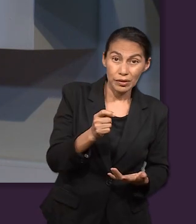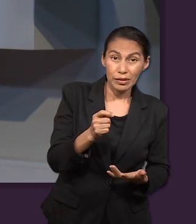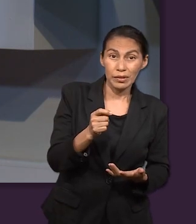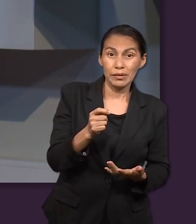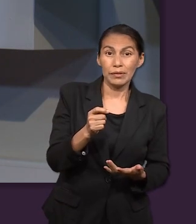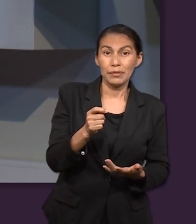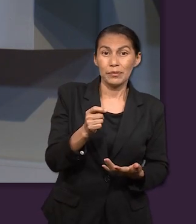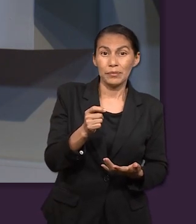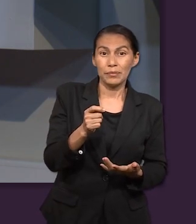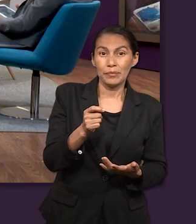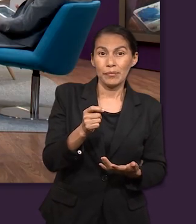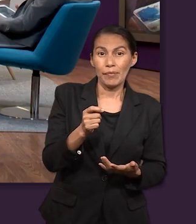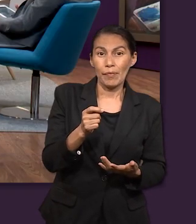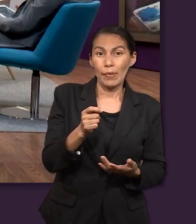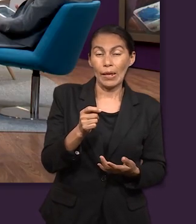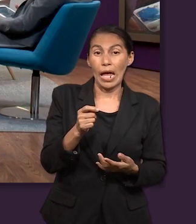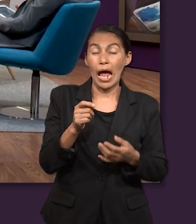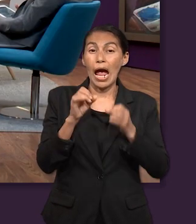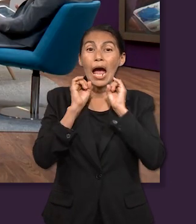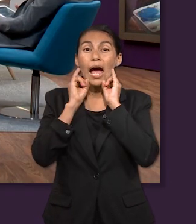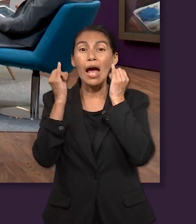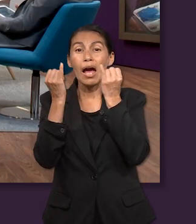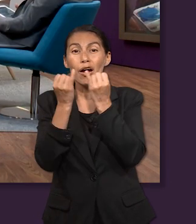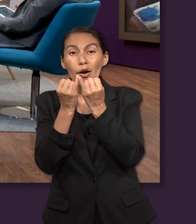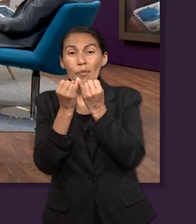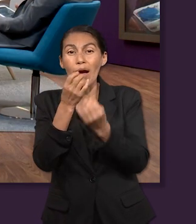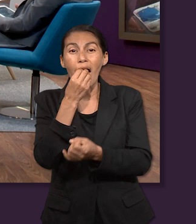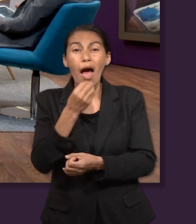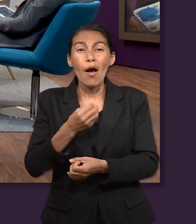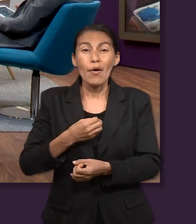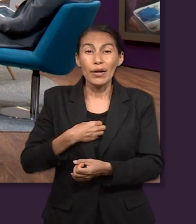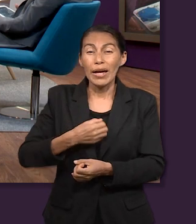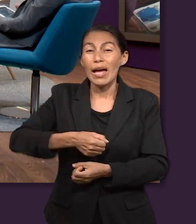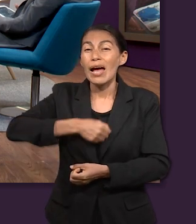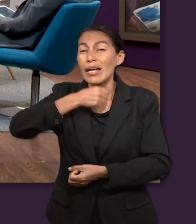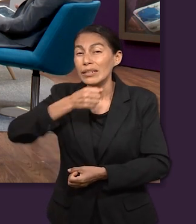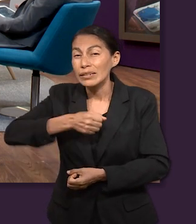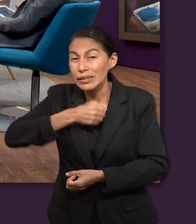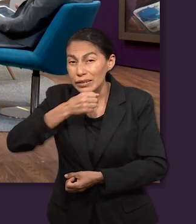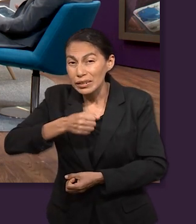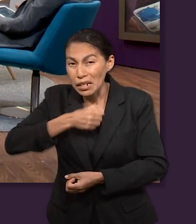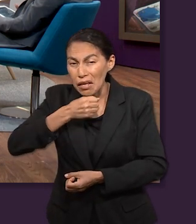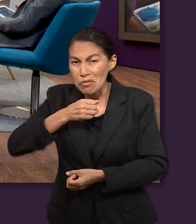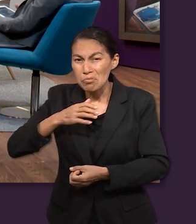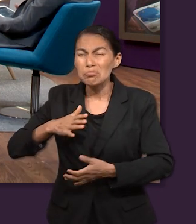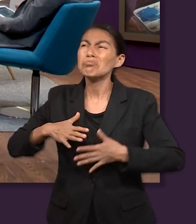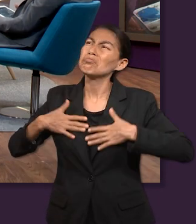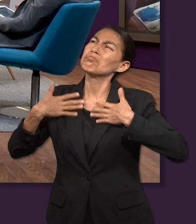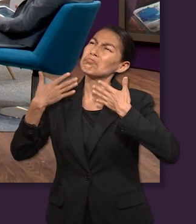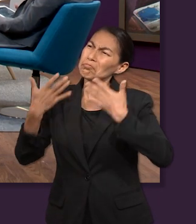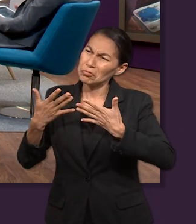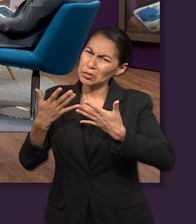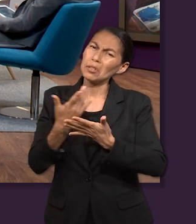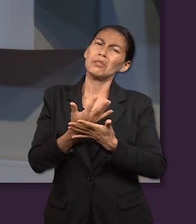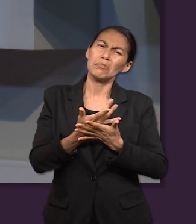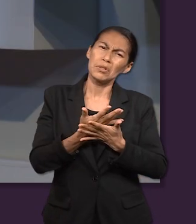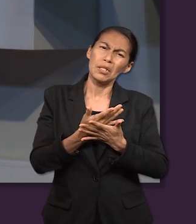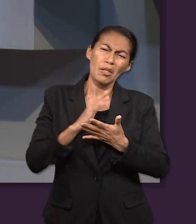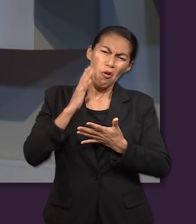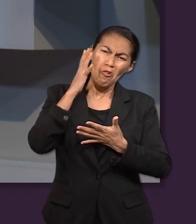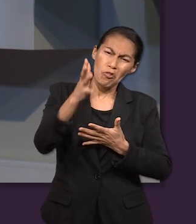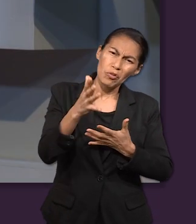le está dando referencia a que aún Jacob en su vejez tenía la esperanza y tenía la promesa firme a